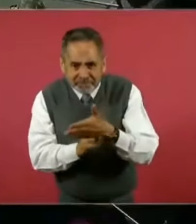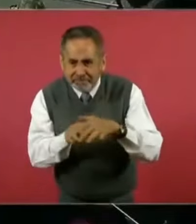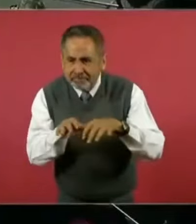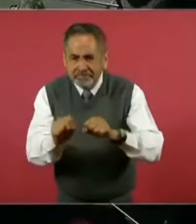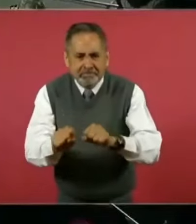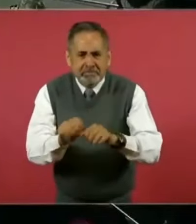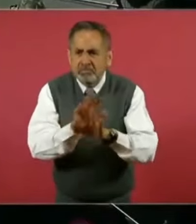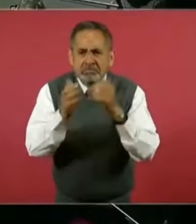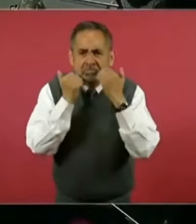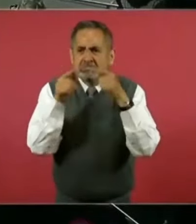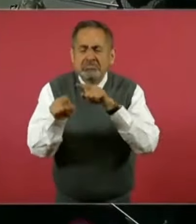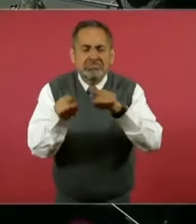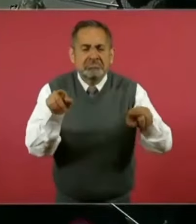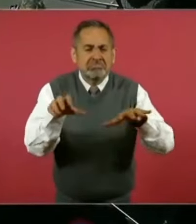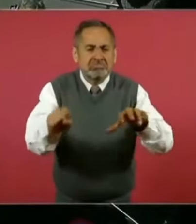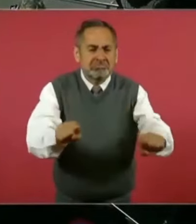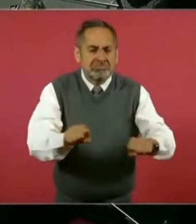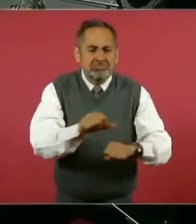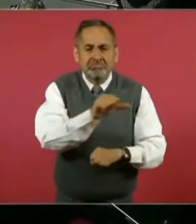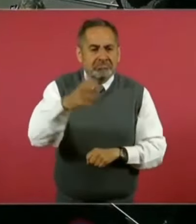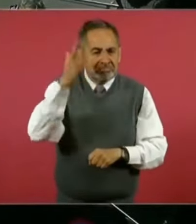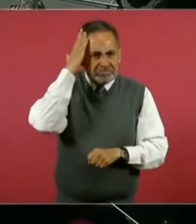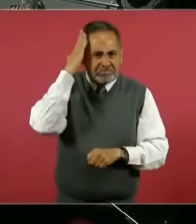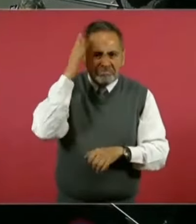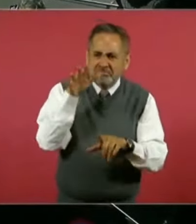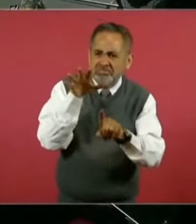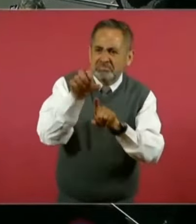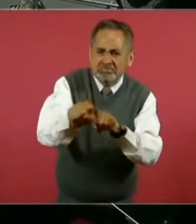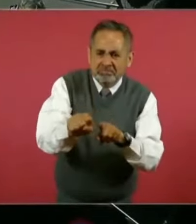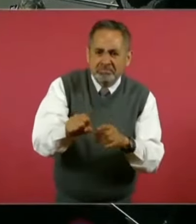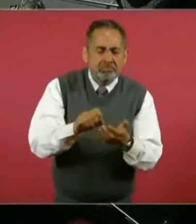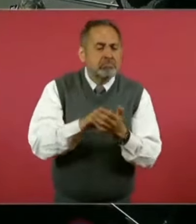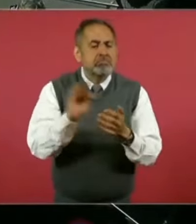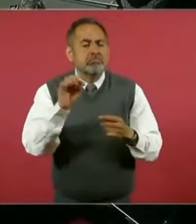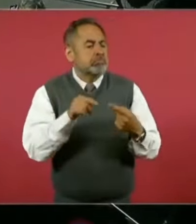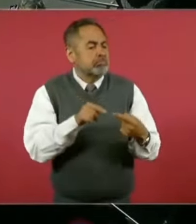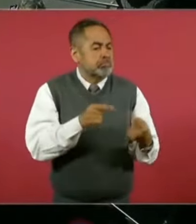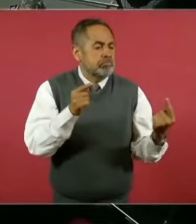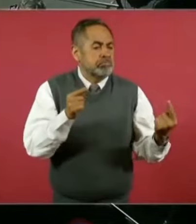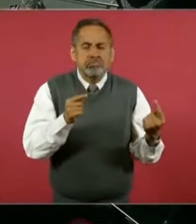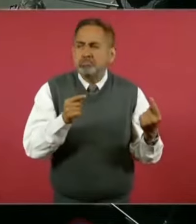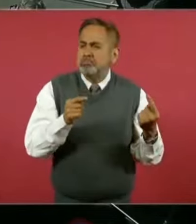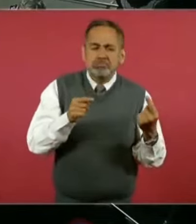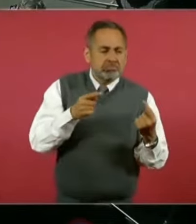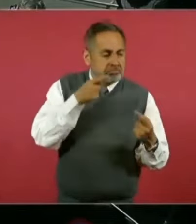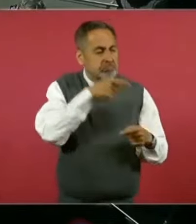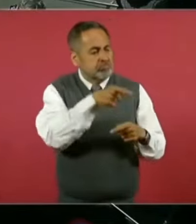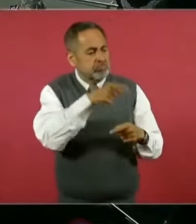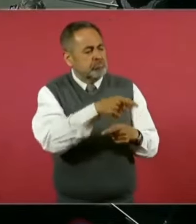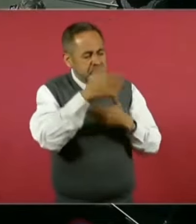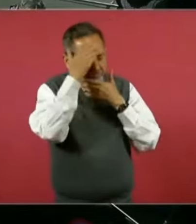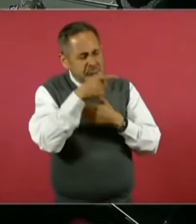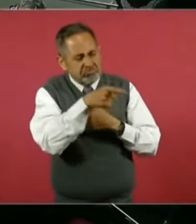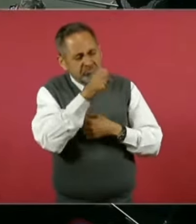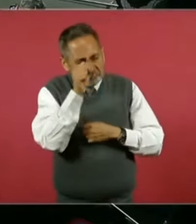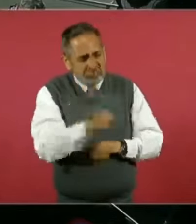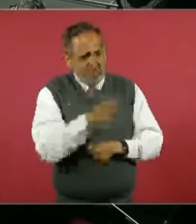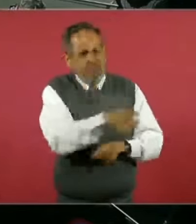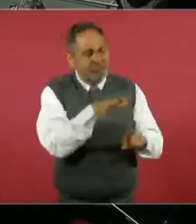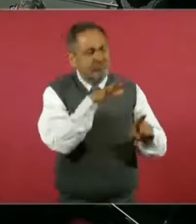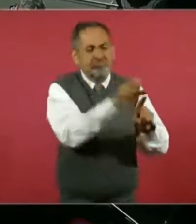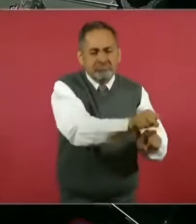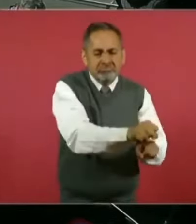por dirigentes, opositores al gobierno,